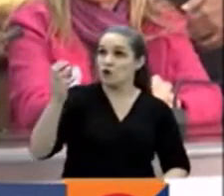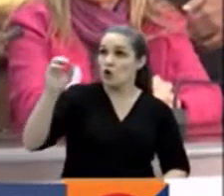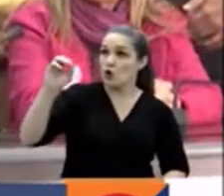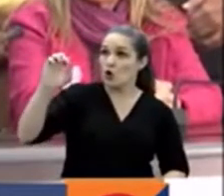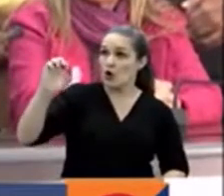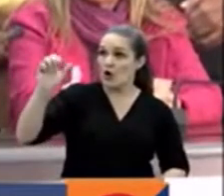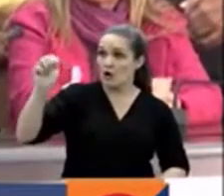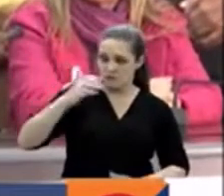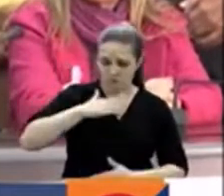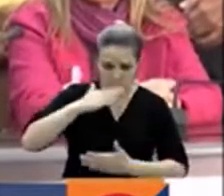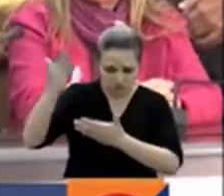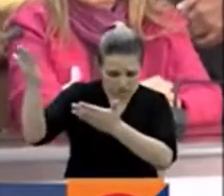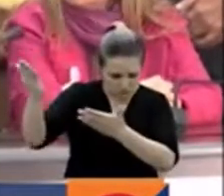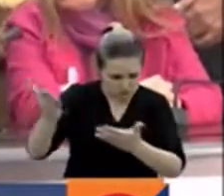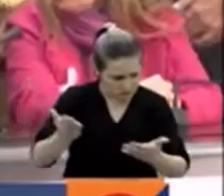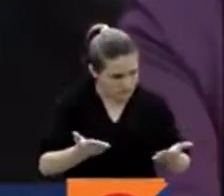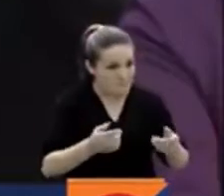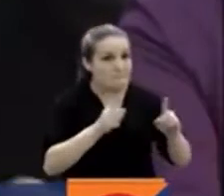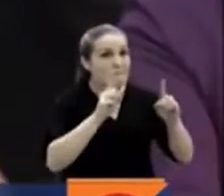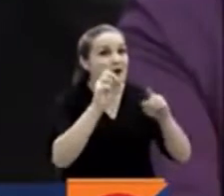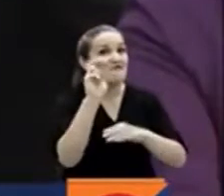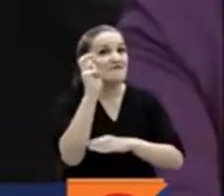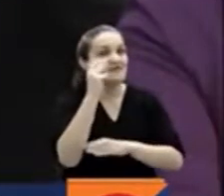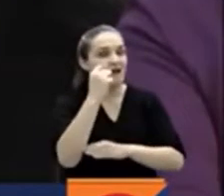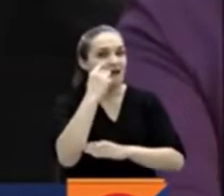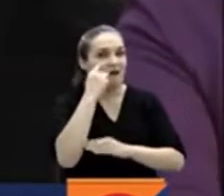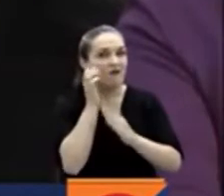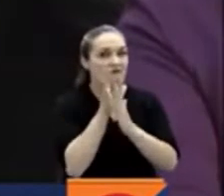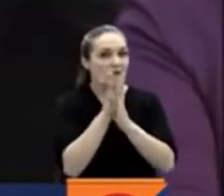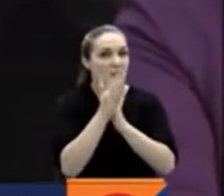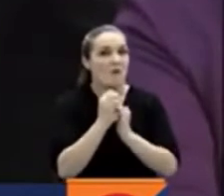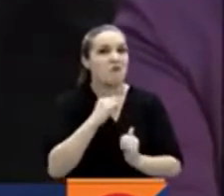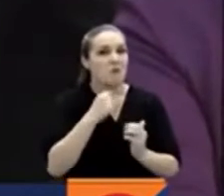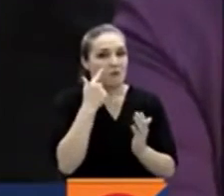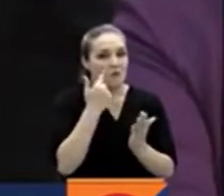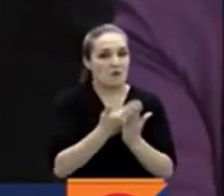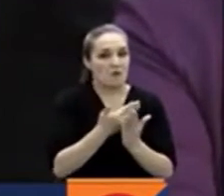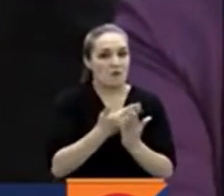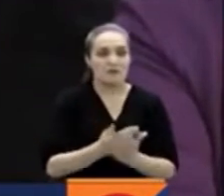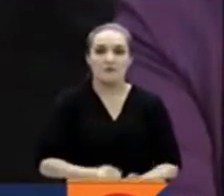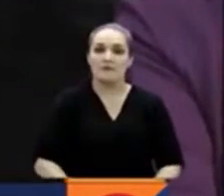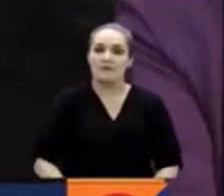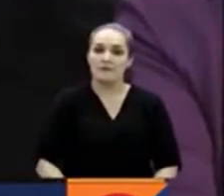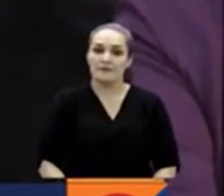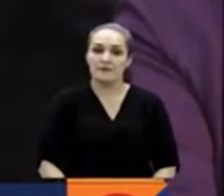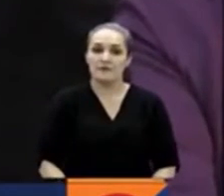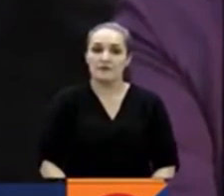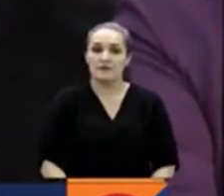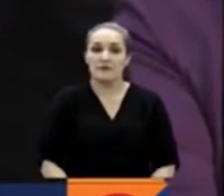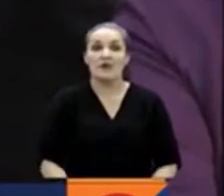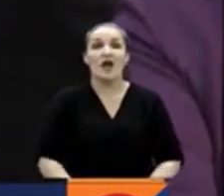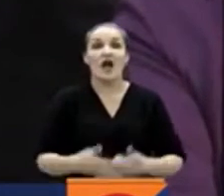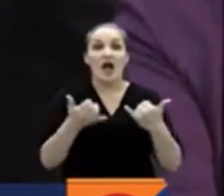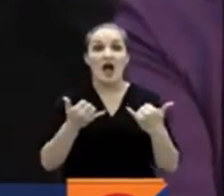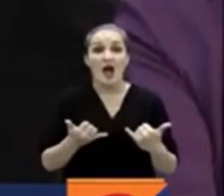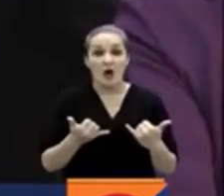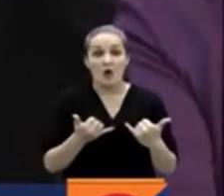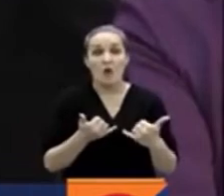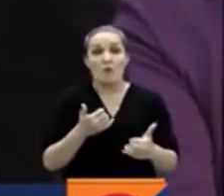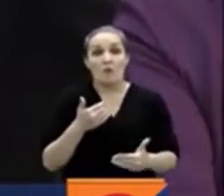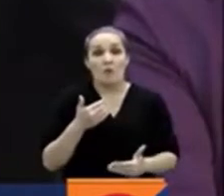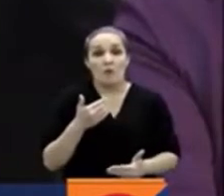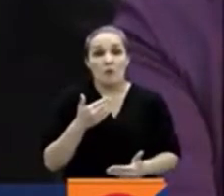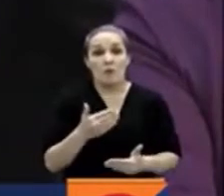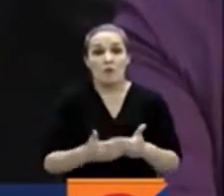pide atención a lo que diga la fiscalía. Nosotros pensamos que no corresponde activar la Carta Democrática, como está